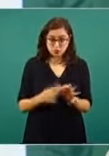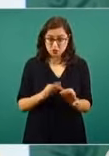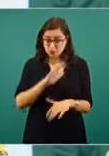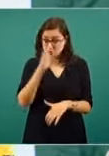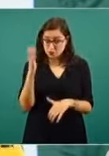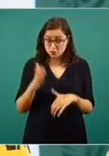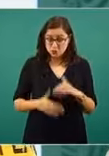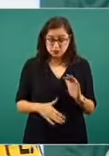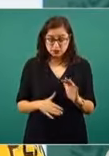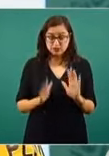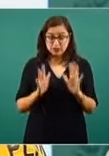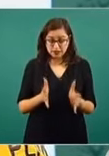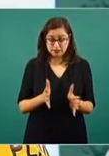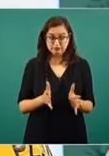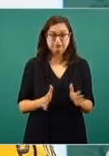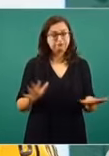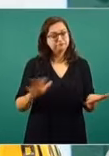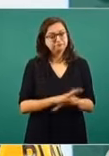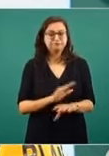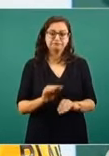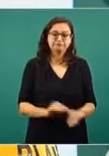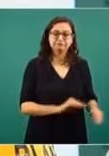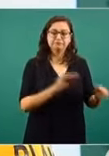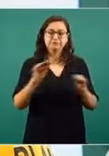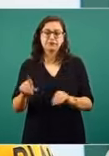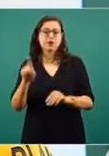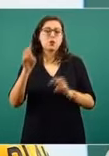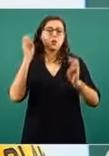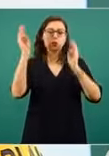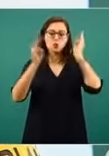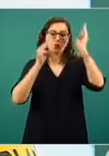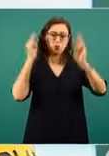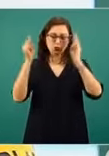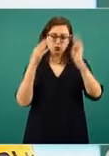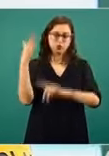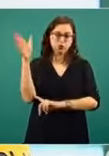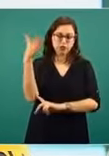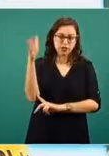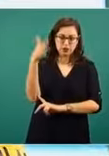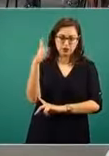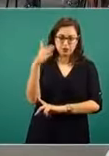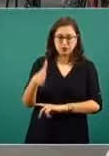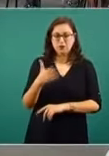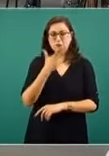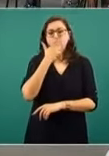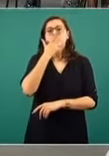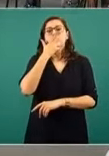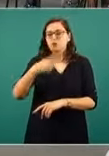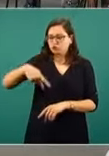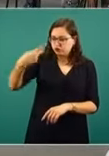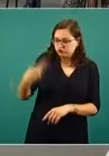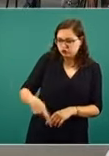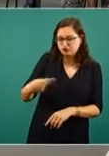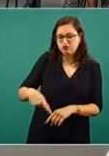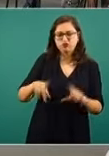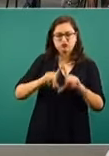en el cerro del Tegueue, nos trasladaremos al Museo de las Banderas y Santorio de la Patria. Ahí se va a inaugurar